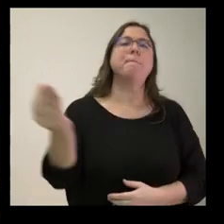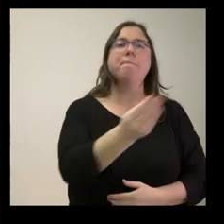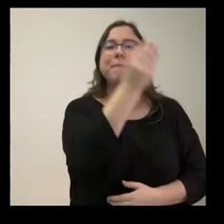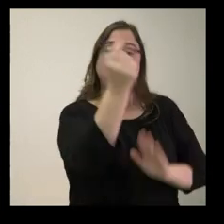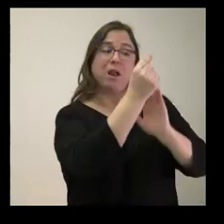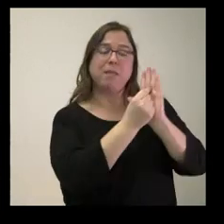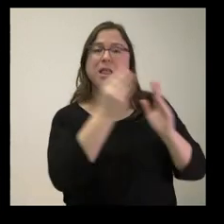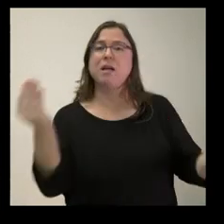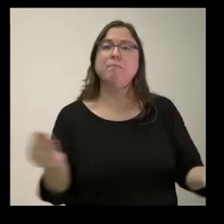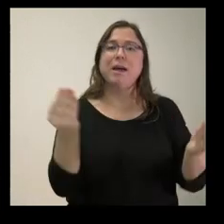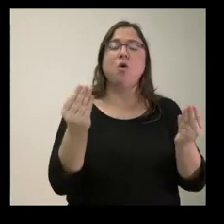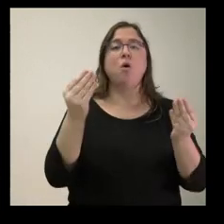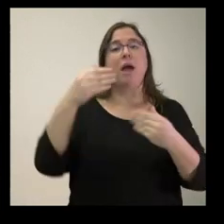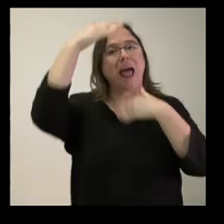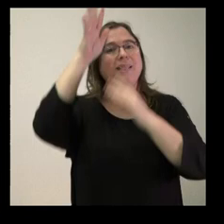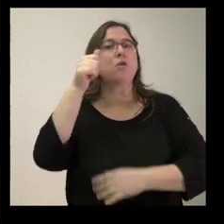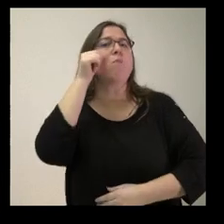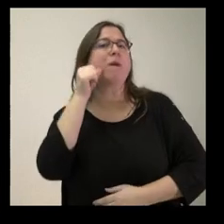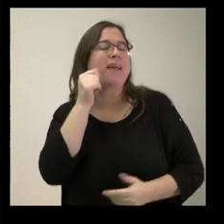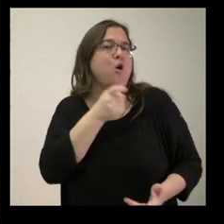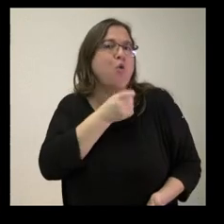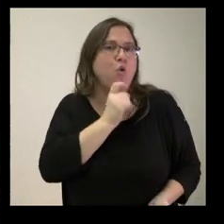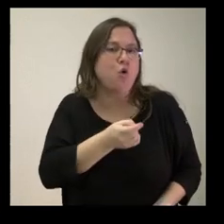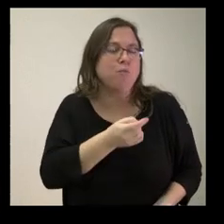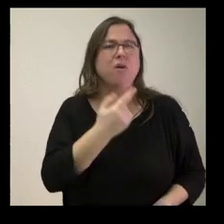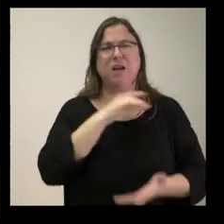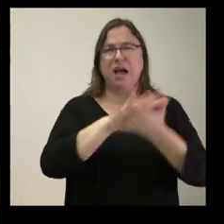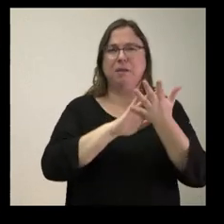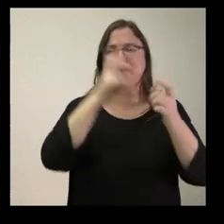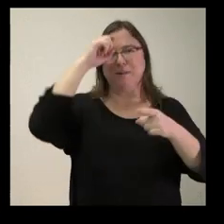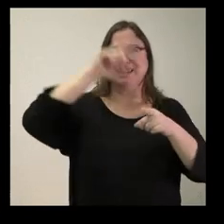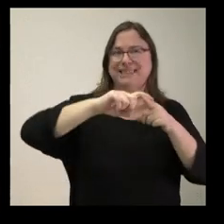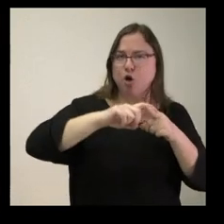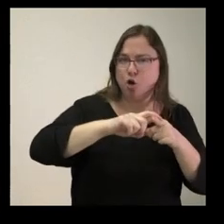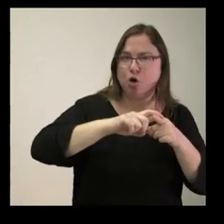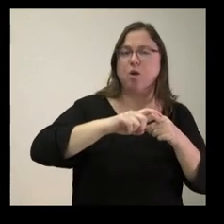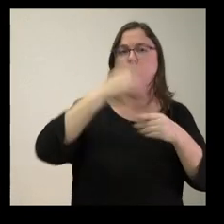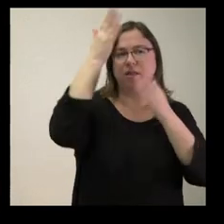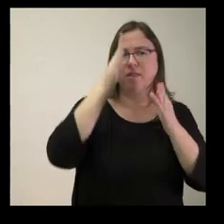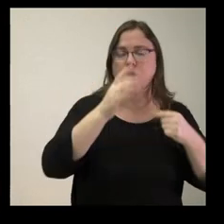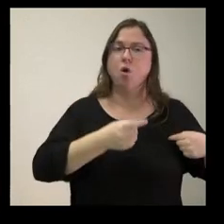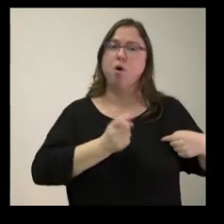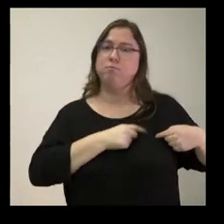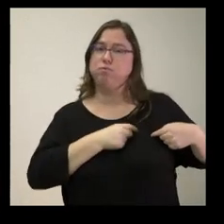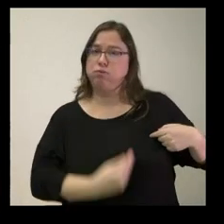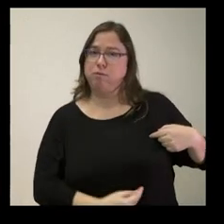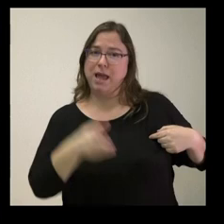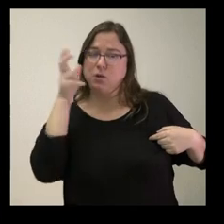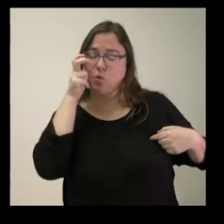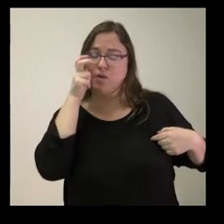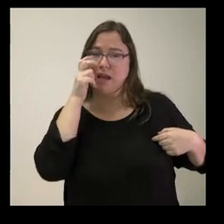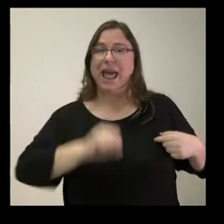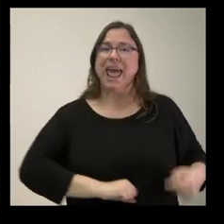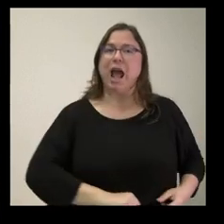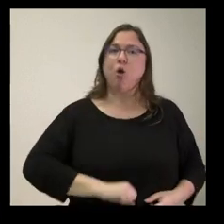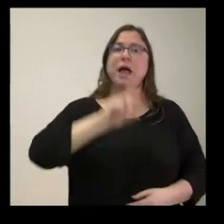medidas la atención a las embarazadas. Se hablaba de atención psicológica, escucha del latido fetal, ecografía 4D, más que nada para